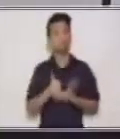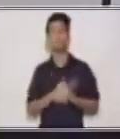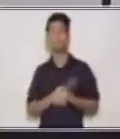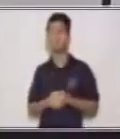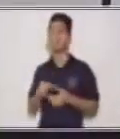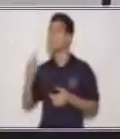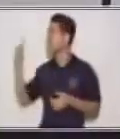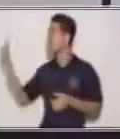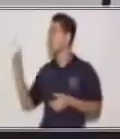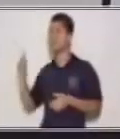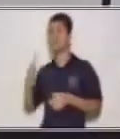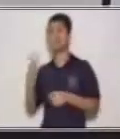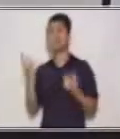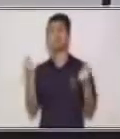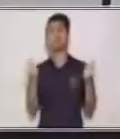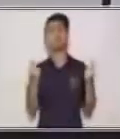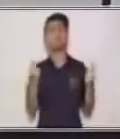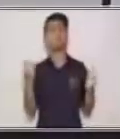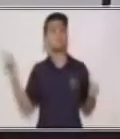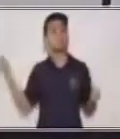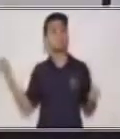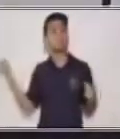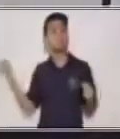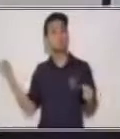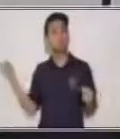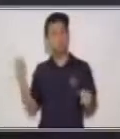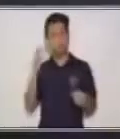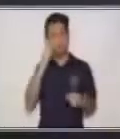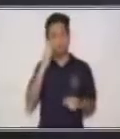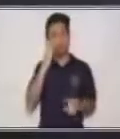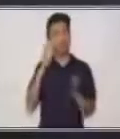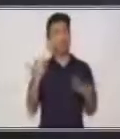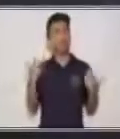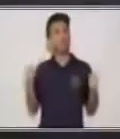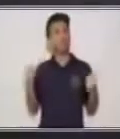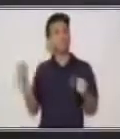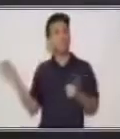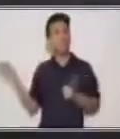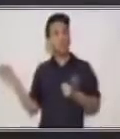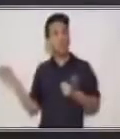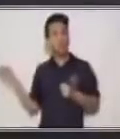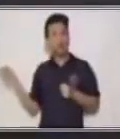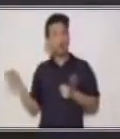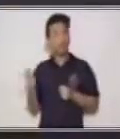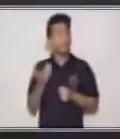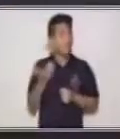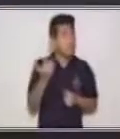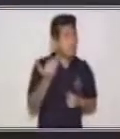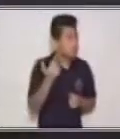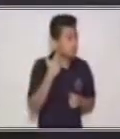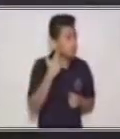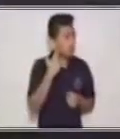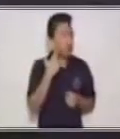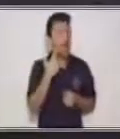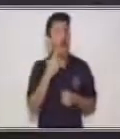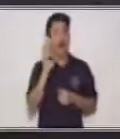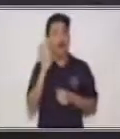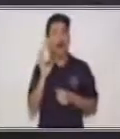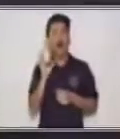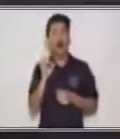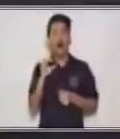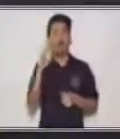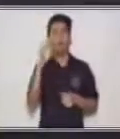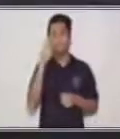personas. Vamos a ver. ¿Qué está haciendo papá? ¿No te escuchó? ¿Qué, qué? Ah, muy bien,